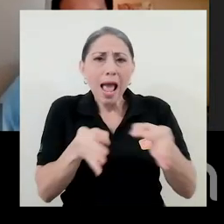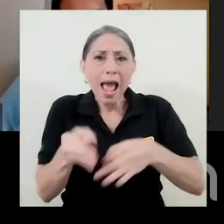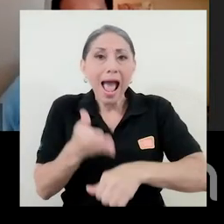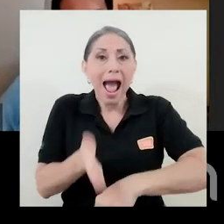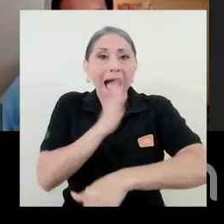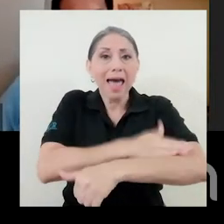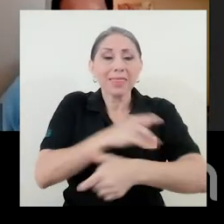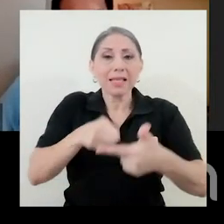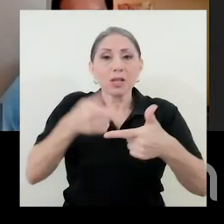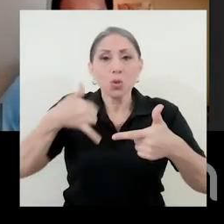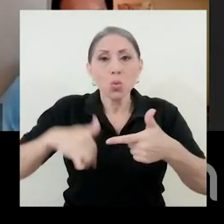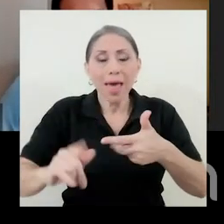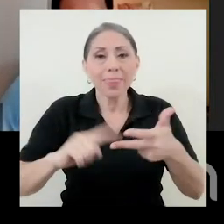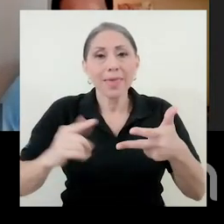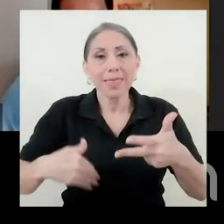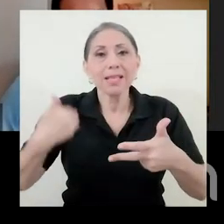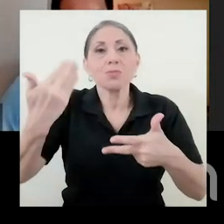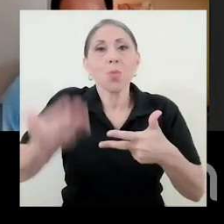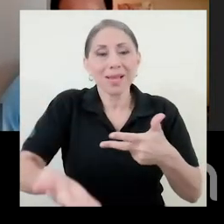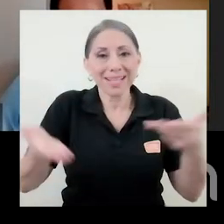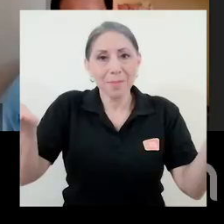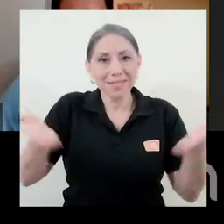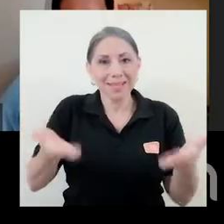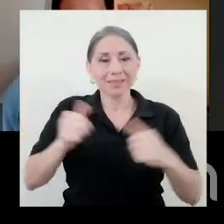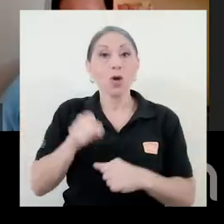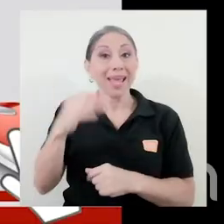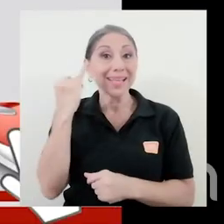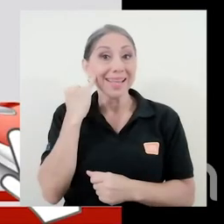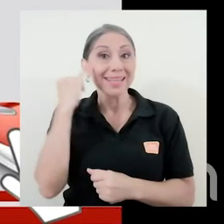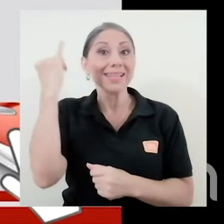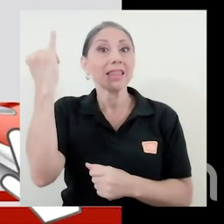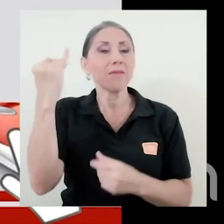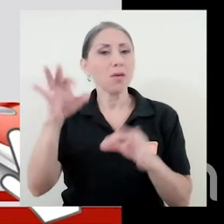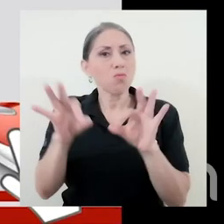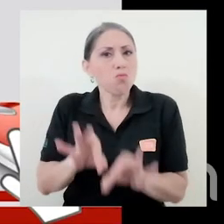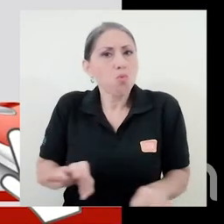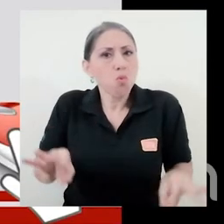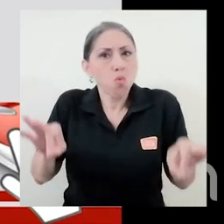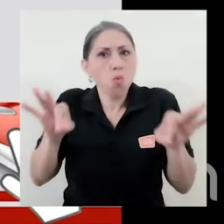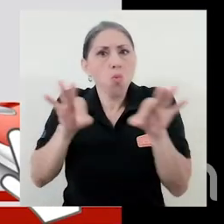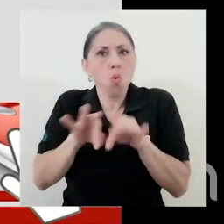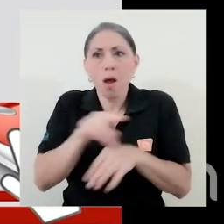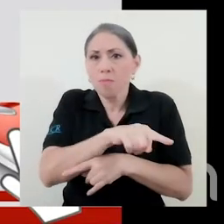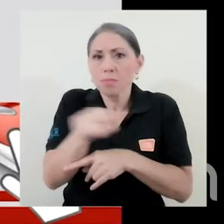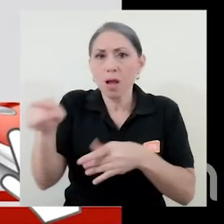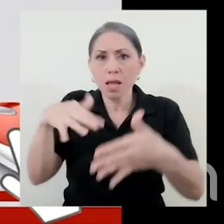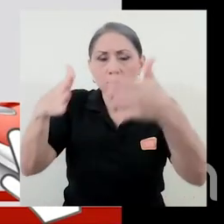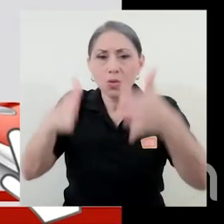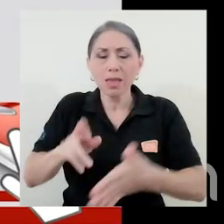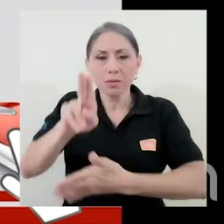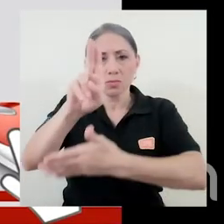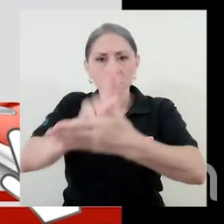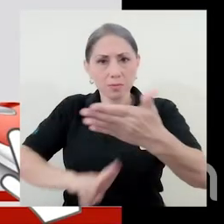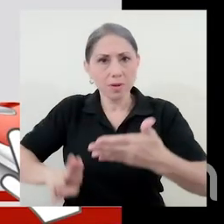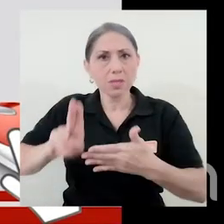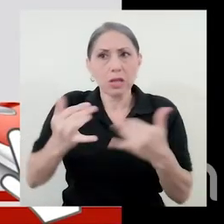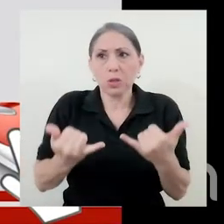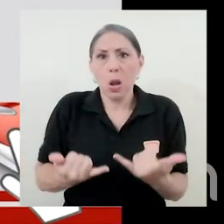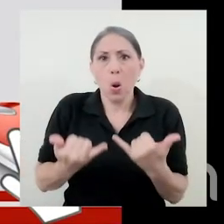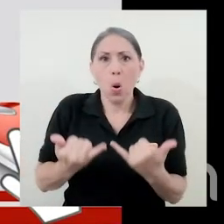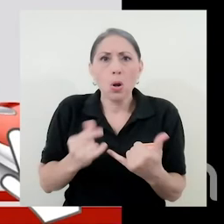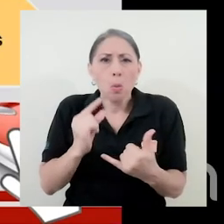seguir antes, durante y después de cada presentación. Esta iniciativa se vuelve fundamental para aquellos estudiantes